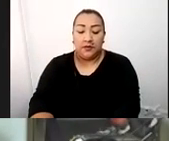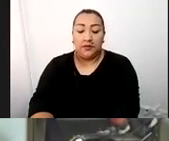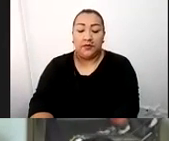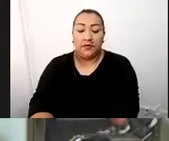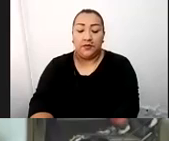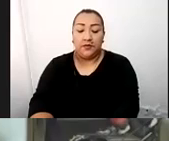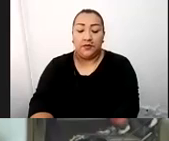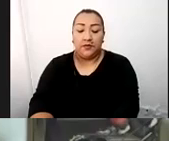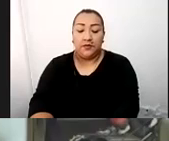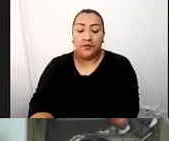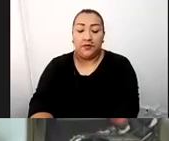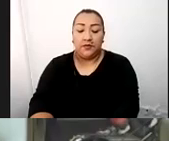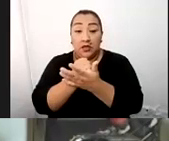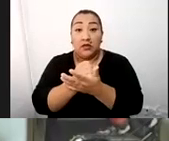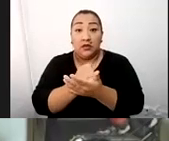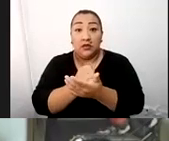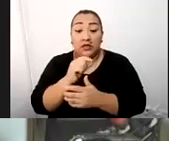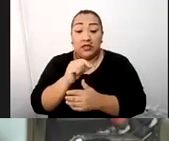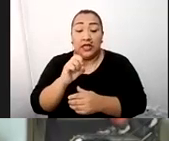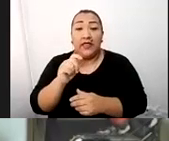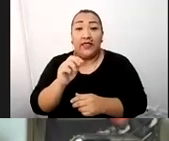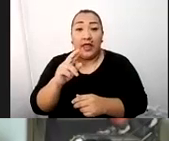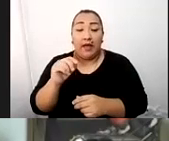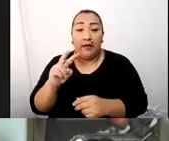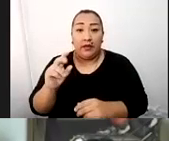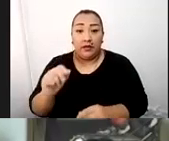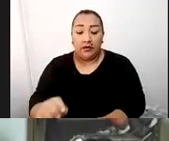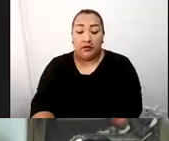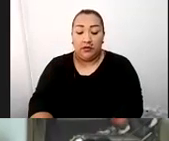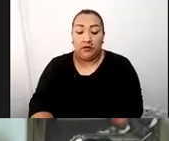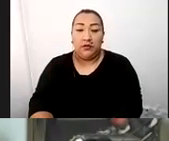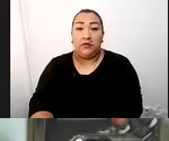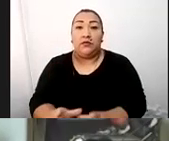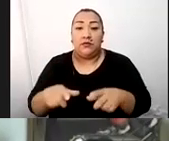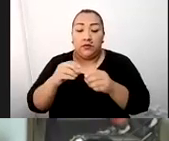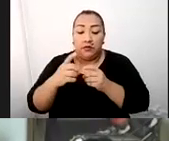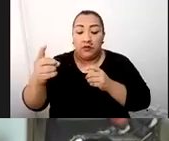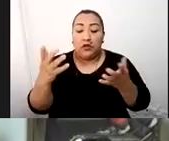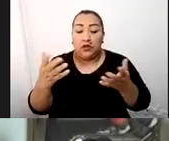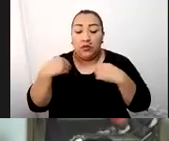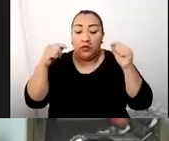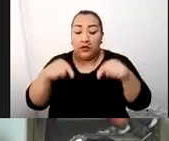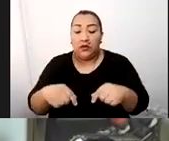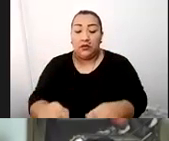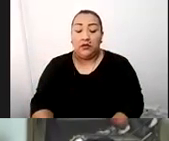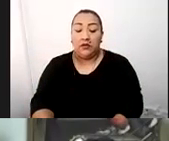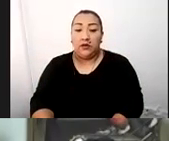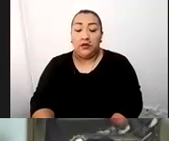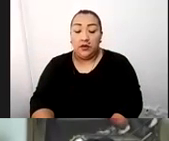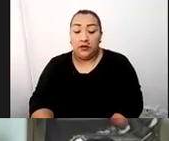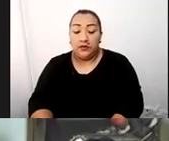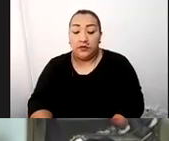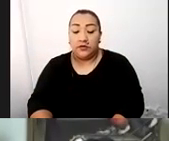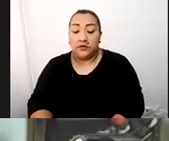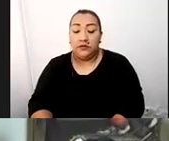garantía de calidad. Entonces, ubicaciones, distancias, cómo ustedes pueden llegar, toda esa información va de la mano con un proyecto de